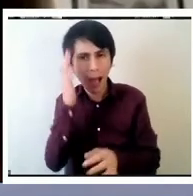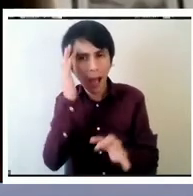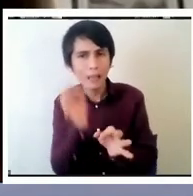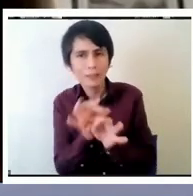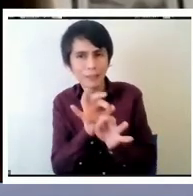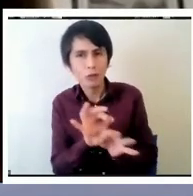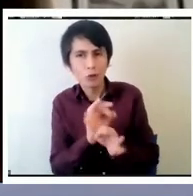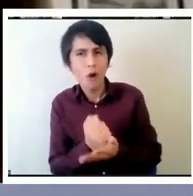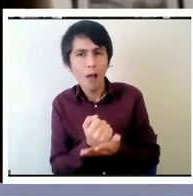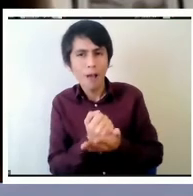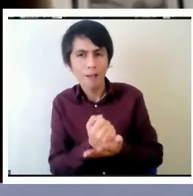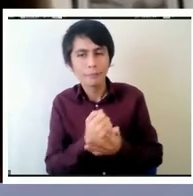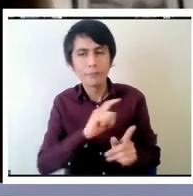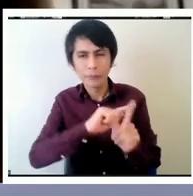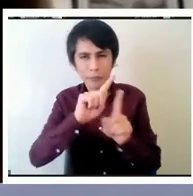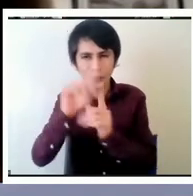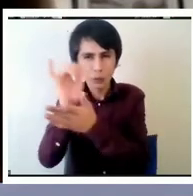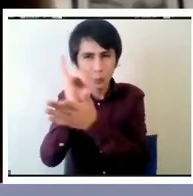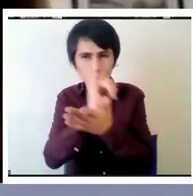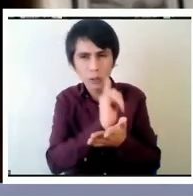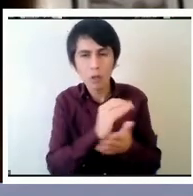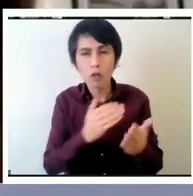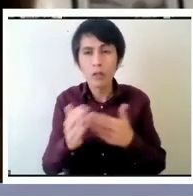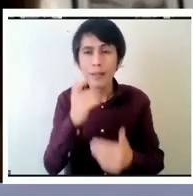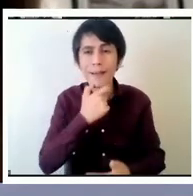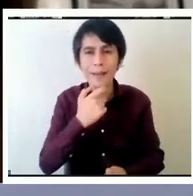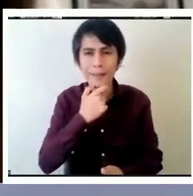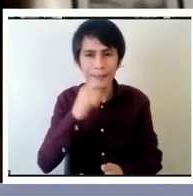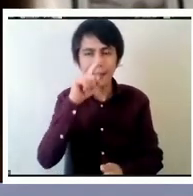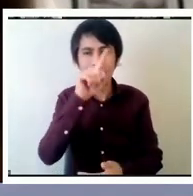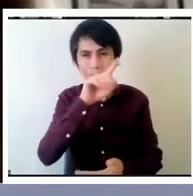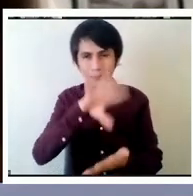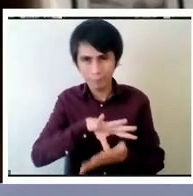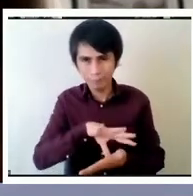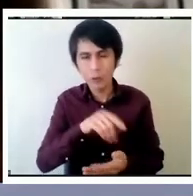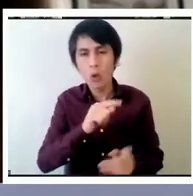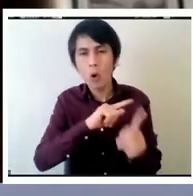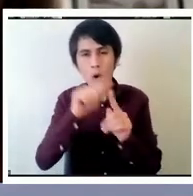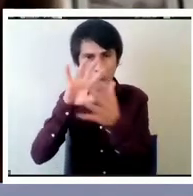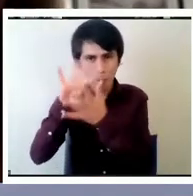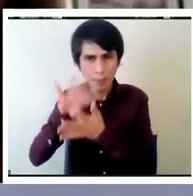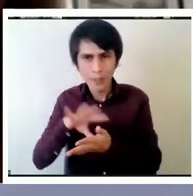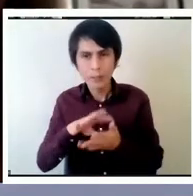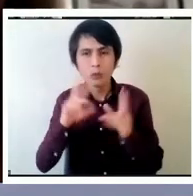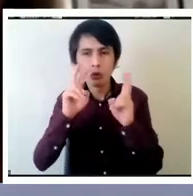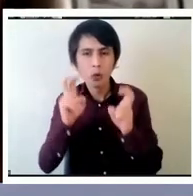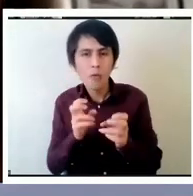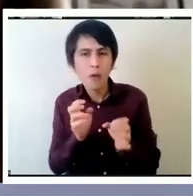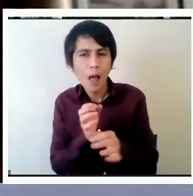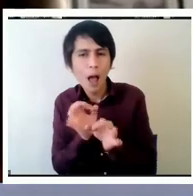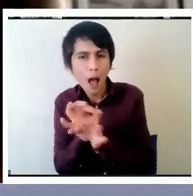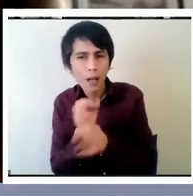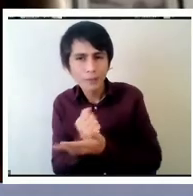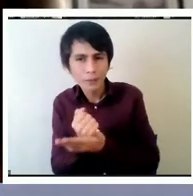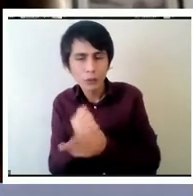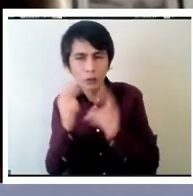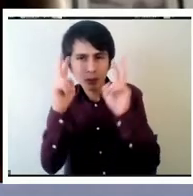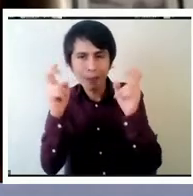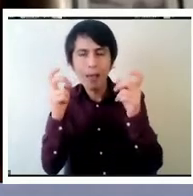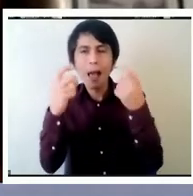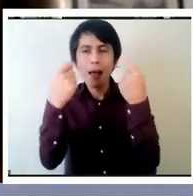Reino Unido y en otros en otros países en temas de currículum y evaluación bienvenida